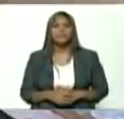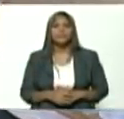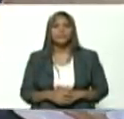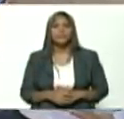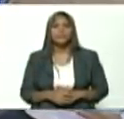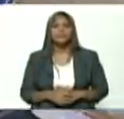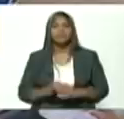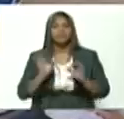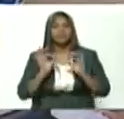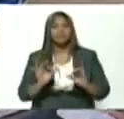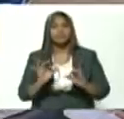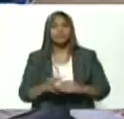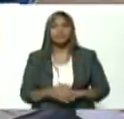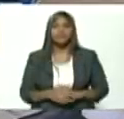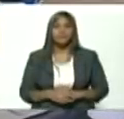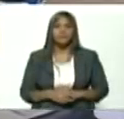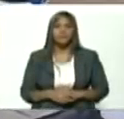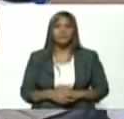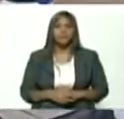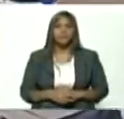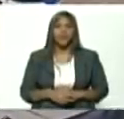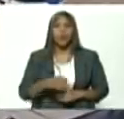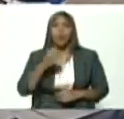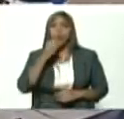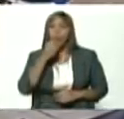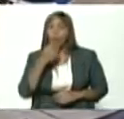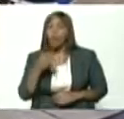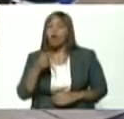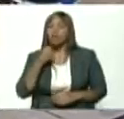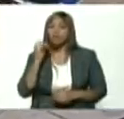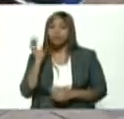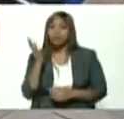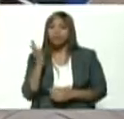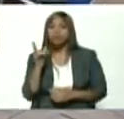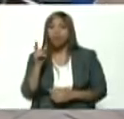correcto muy buena intervención de Eliezer